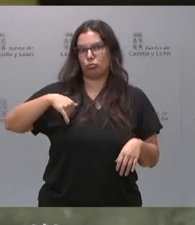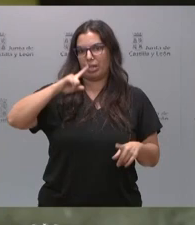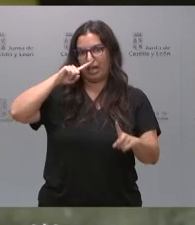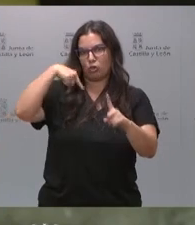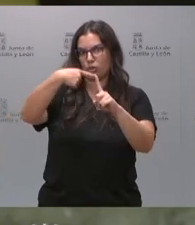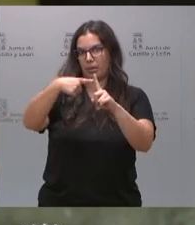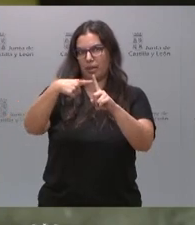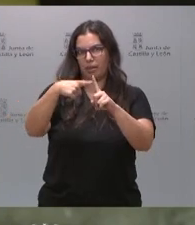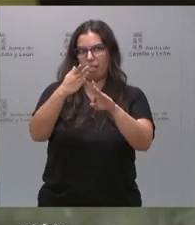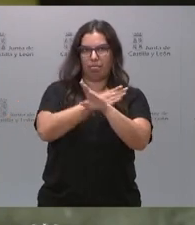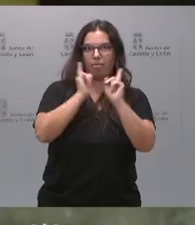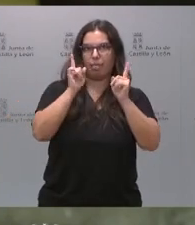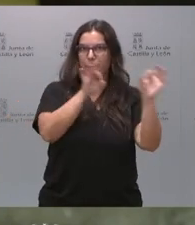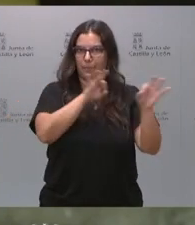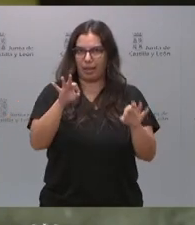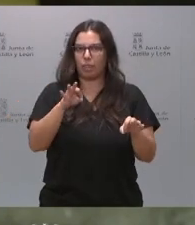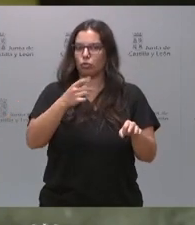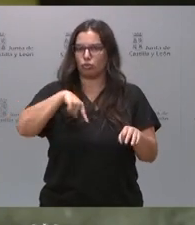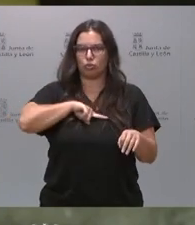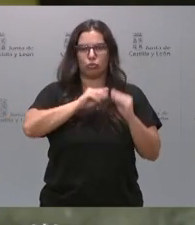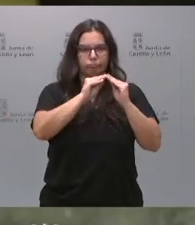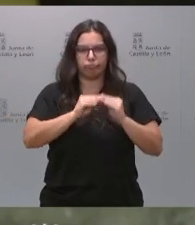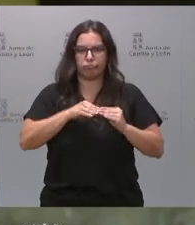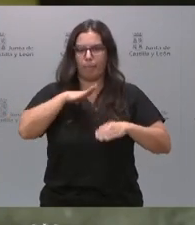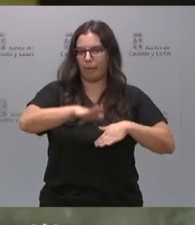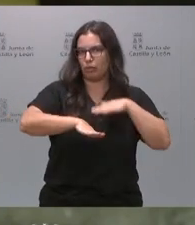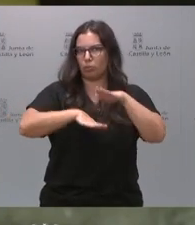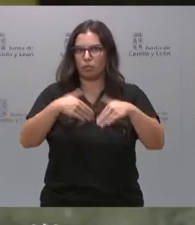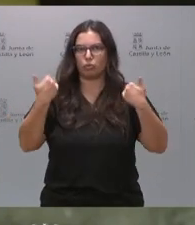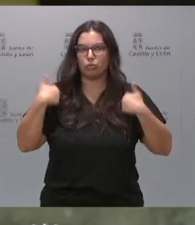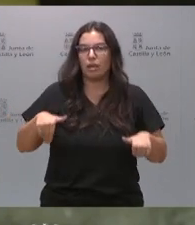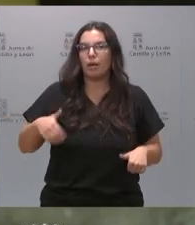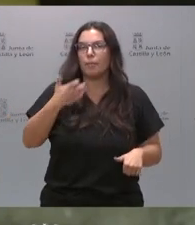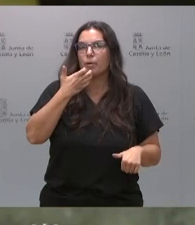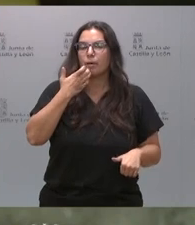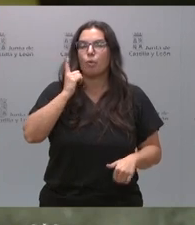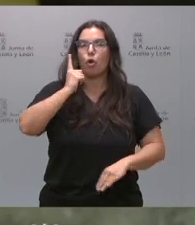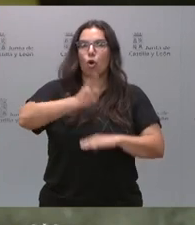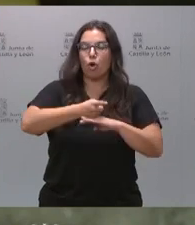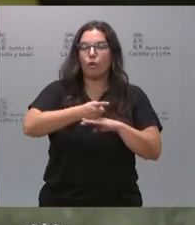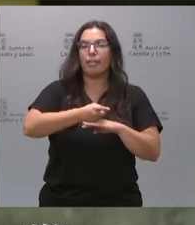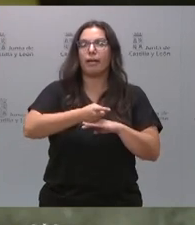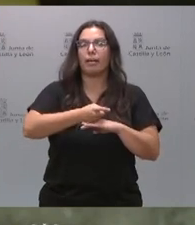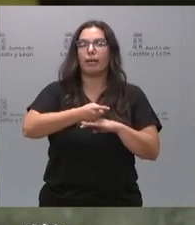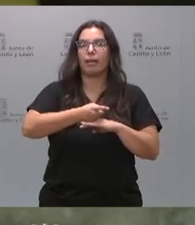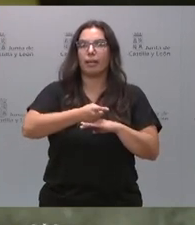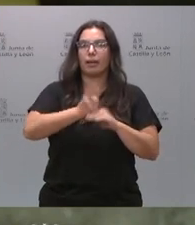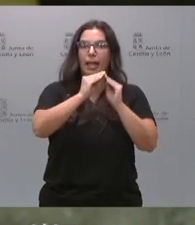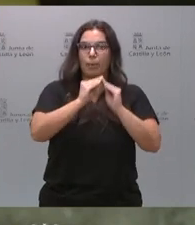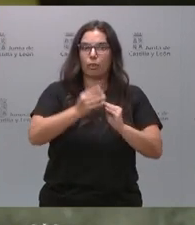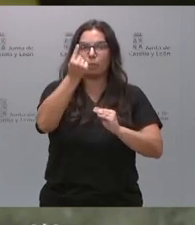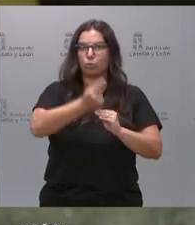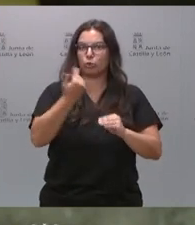en fin, los pasos fundamentales. Ya hemos aprobado la orden de elaboración del